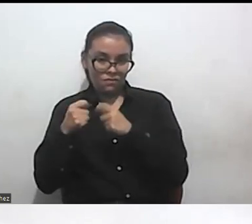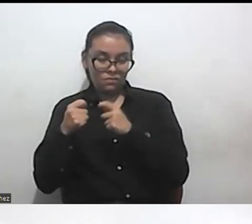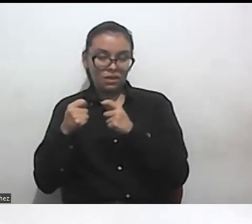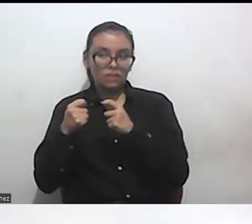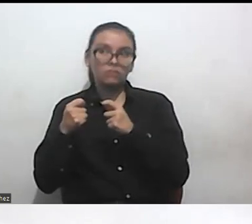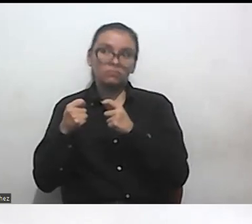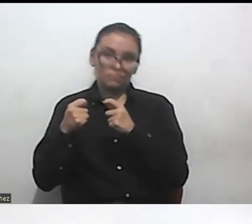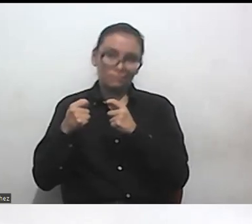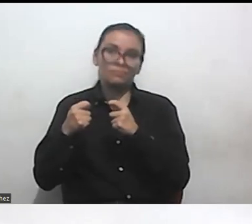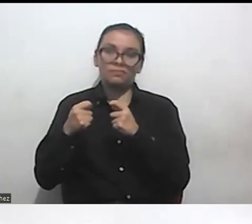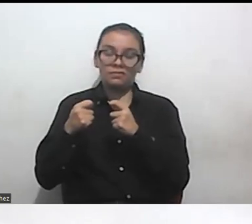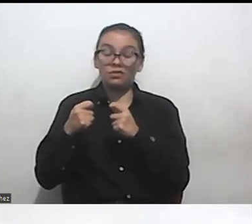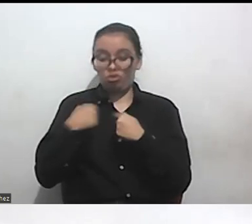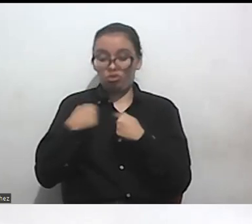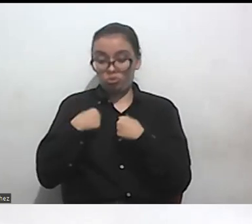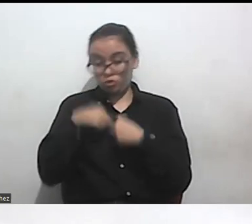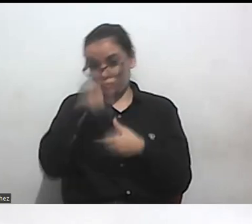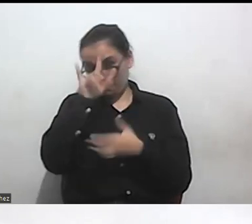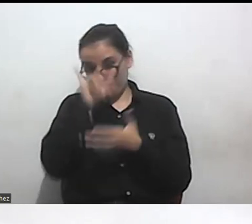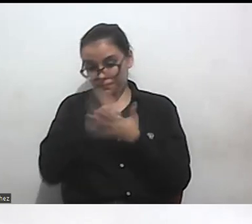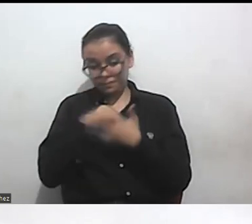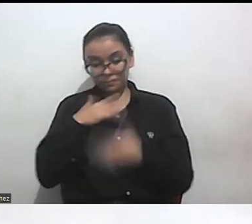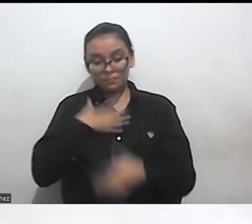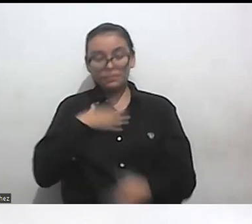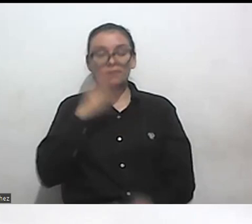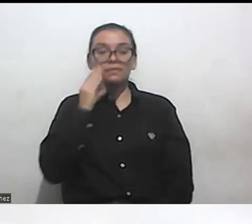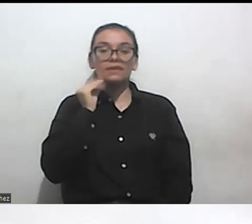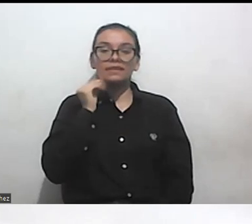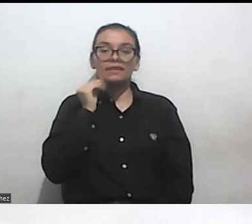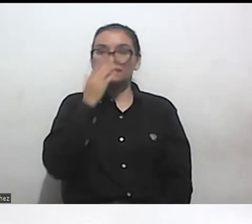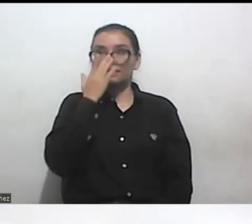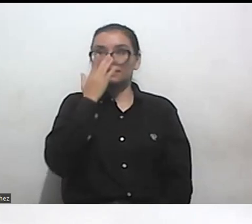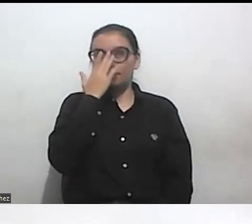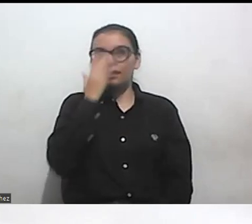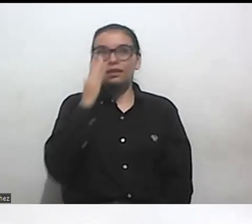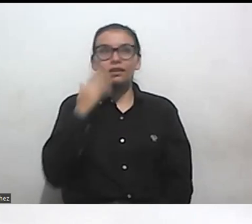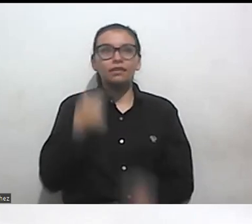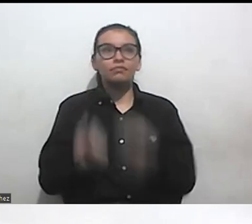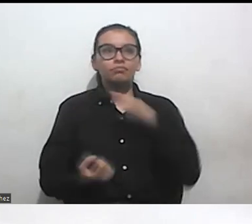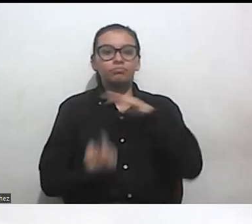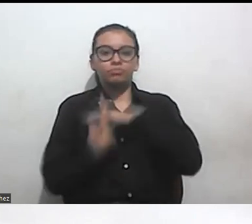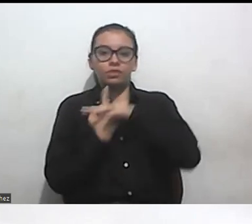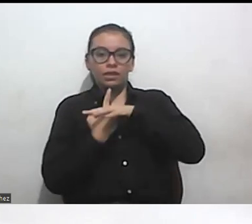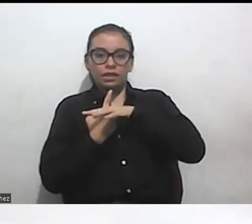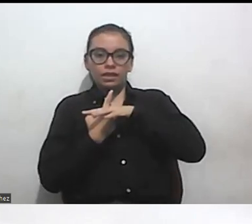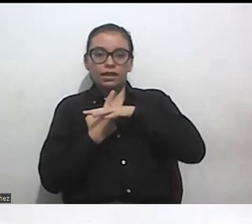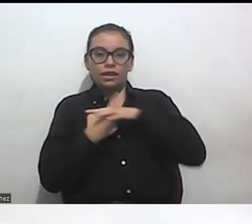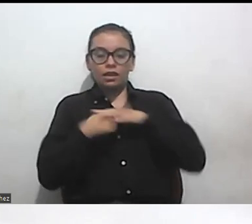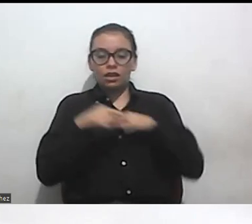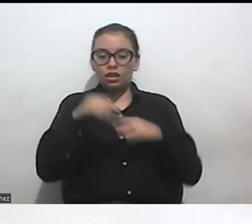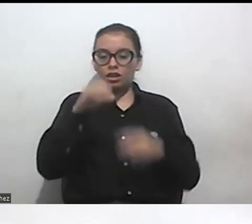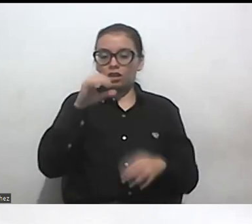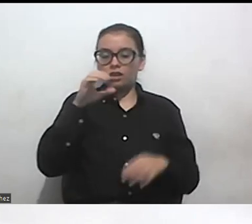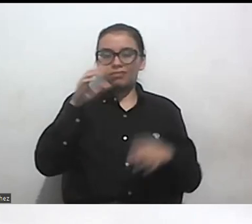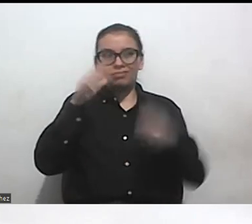en mi experiencia la llegada de la convención y la ratificación de la convención en latinoamérica